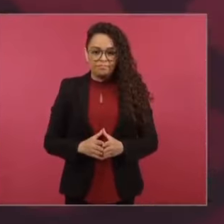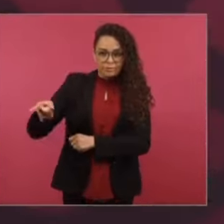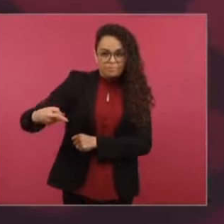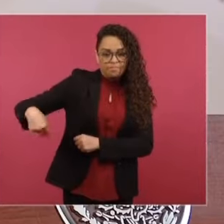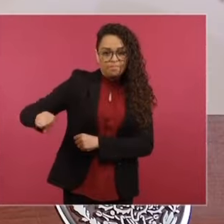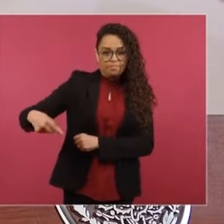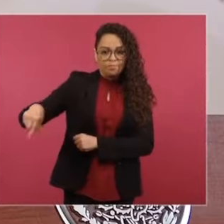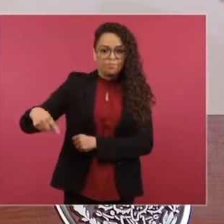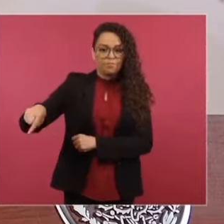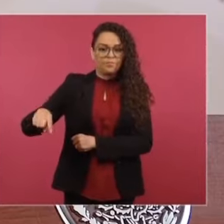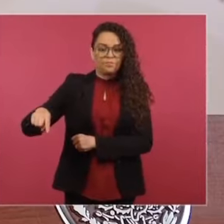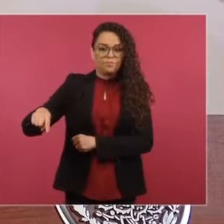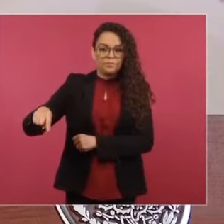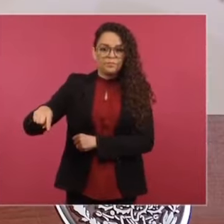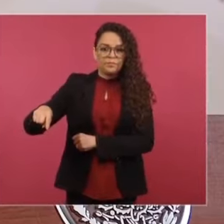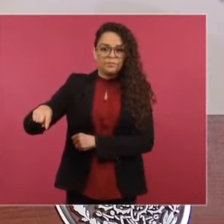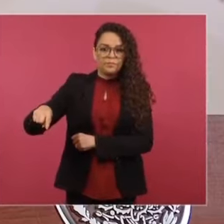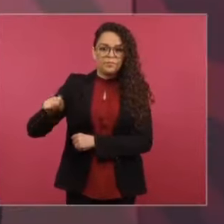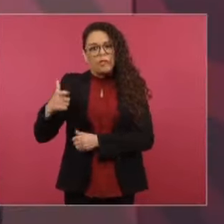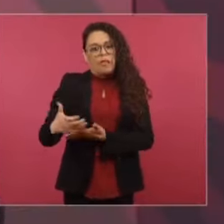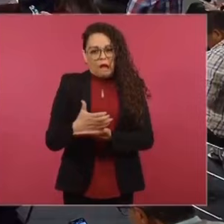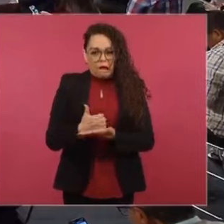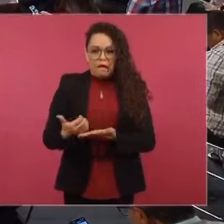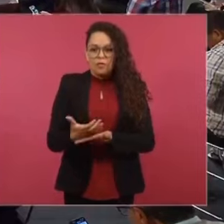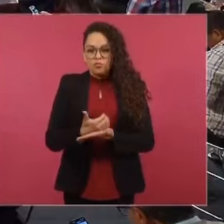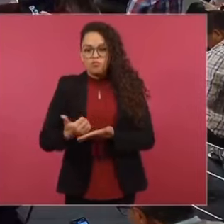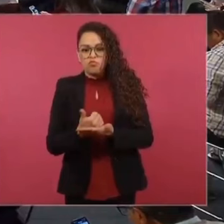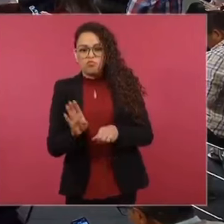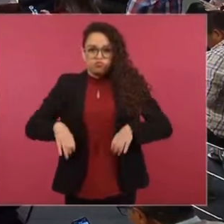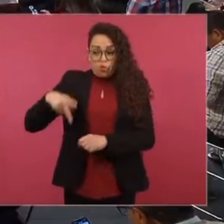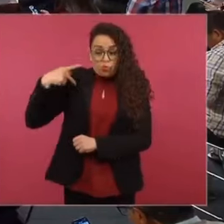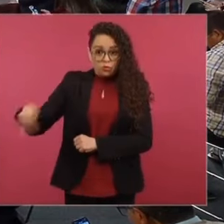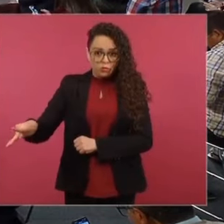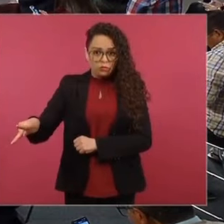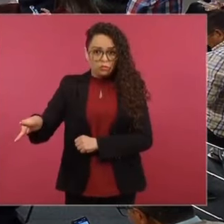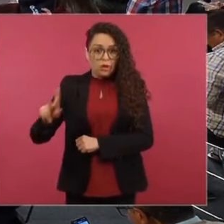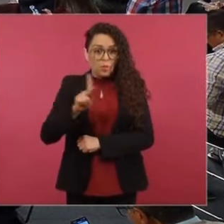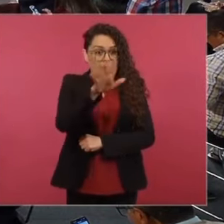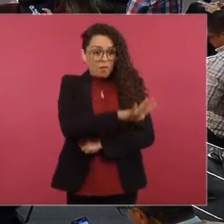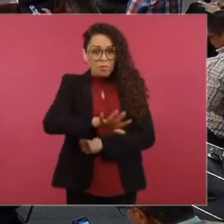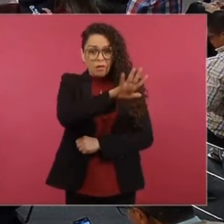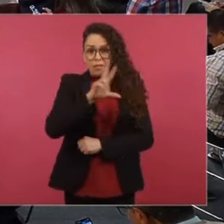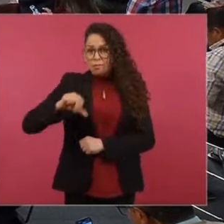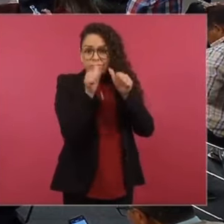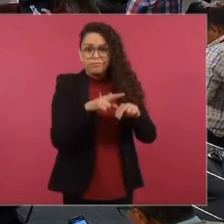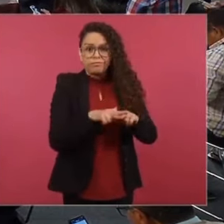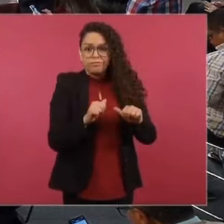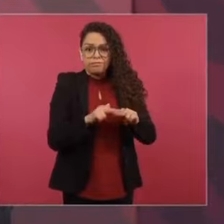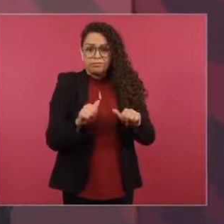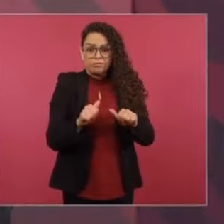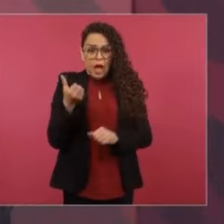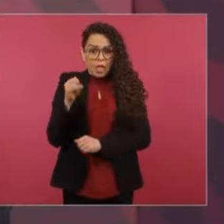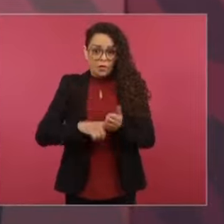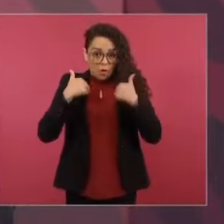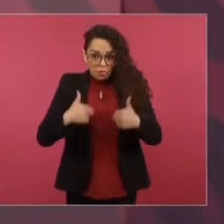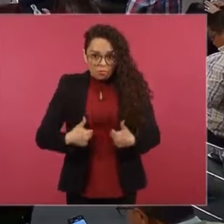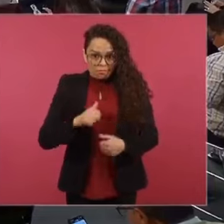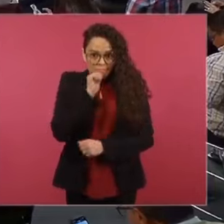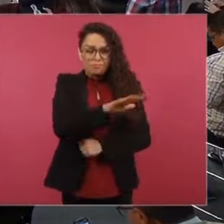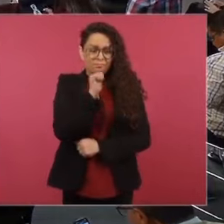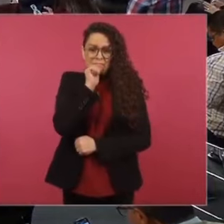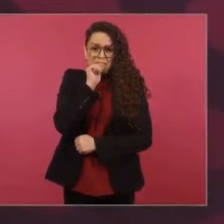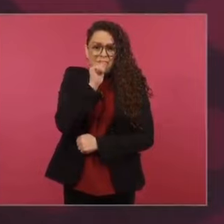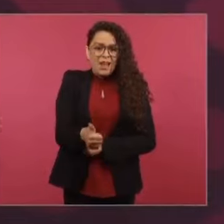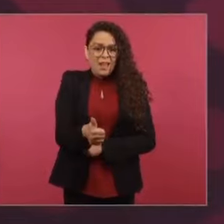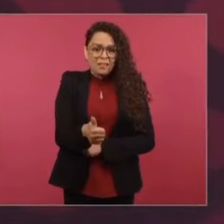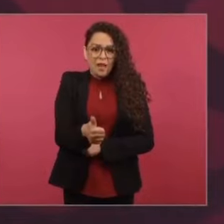el que pueda hacer dinero, acumular capital, sin importarles el pueblo. Así de sencillo e injusto e inhumano. No quieren al